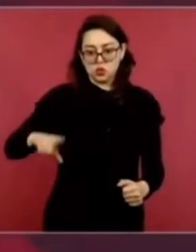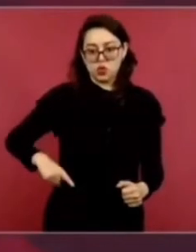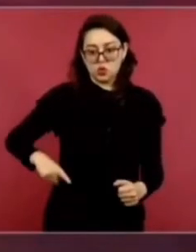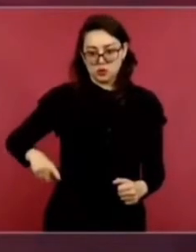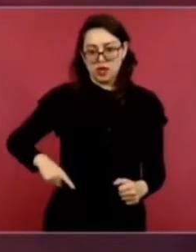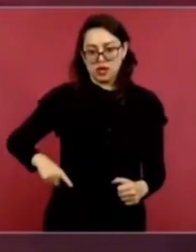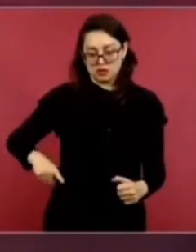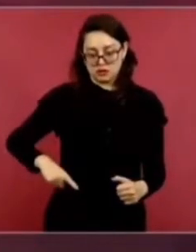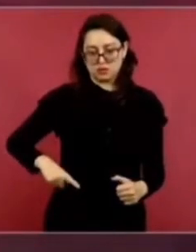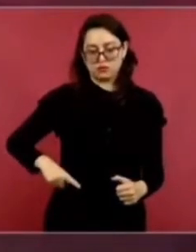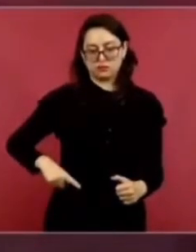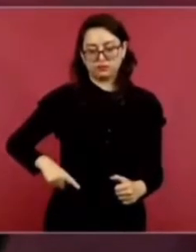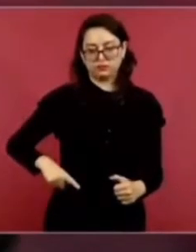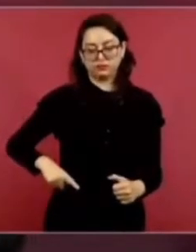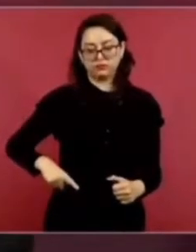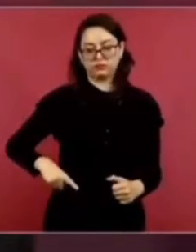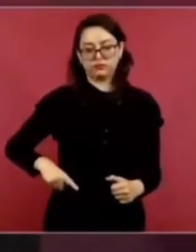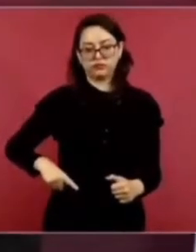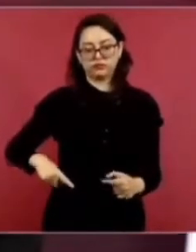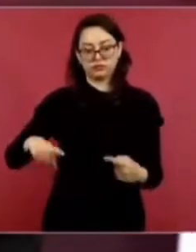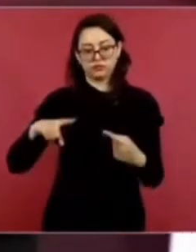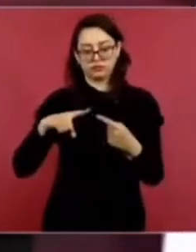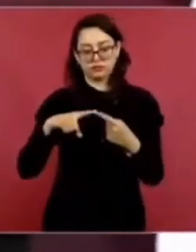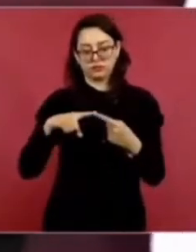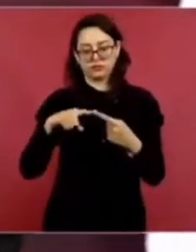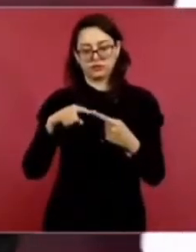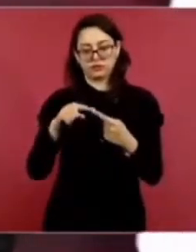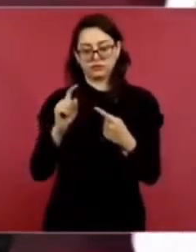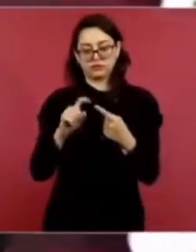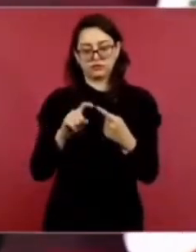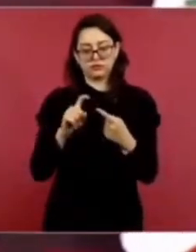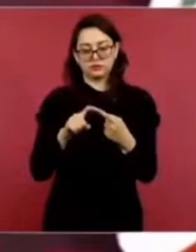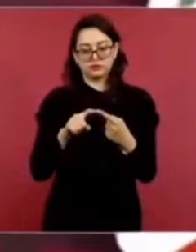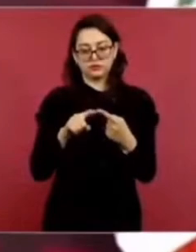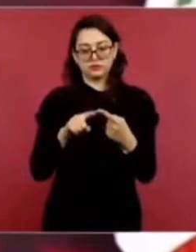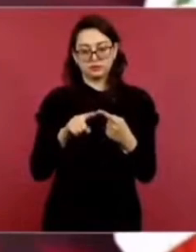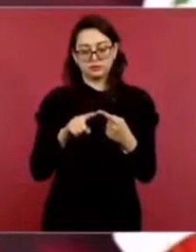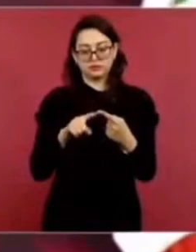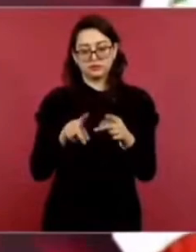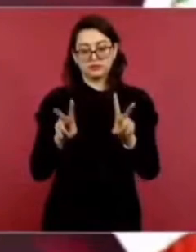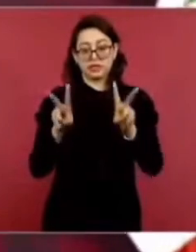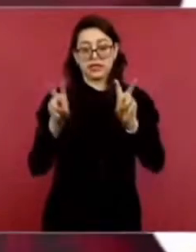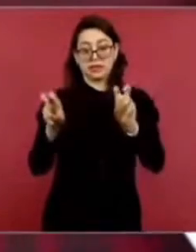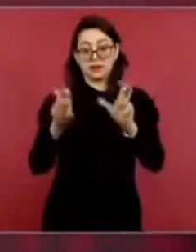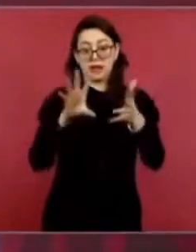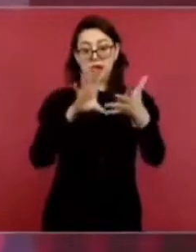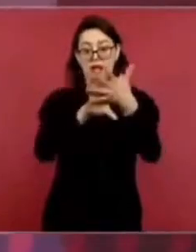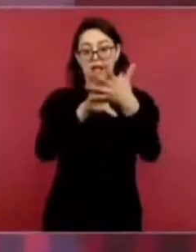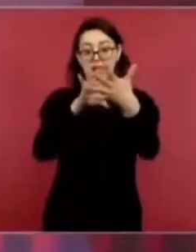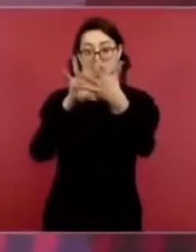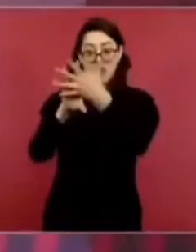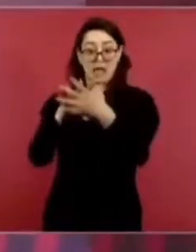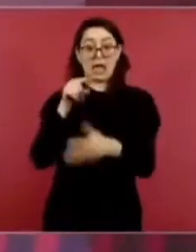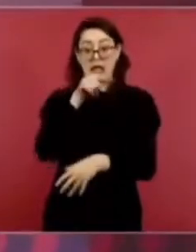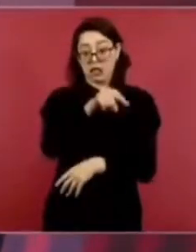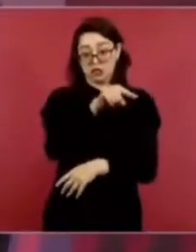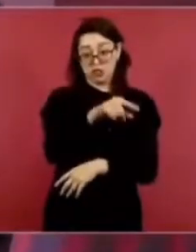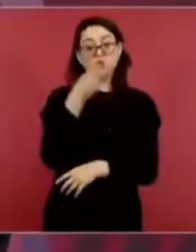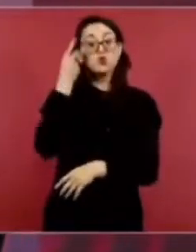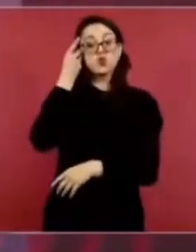Uno, lo de los reclusorios, ahí tenían ellos